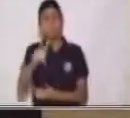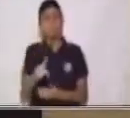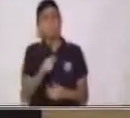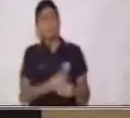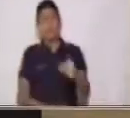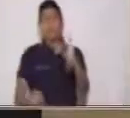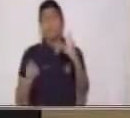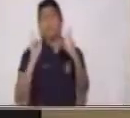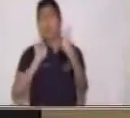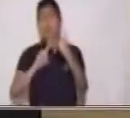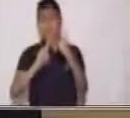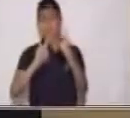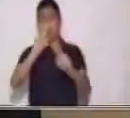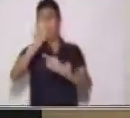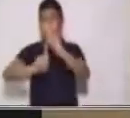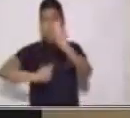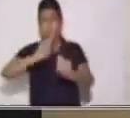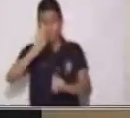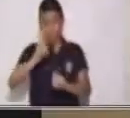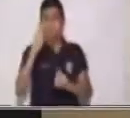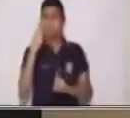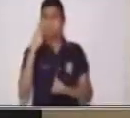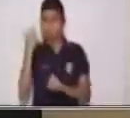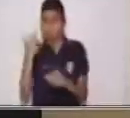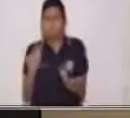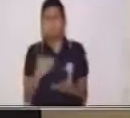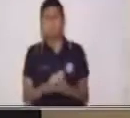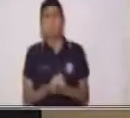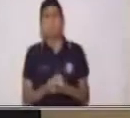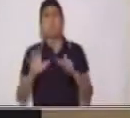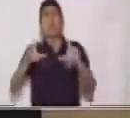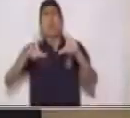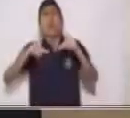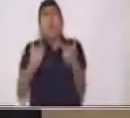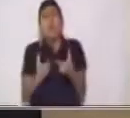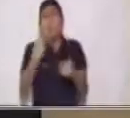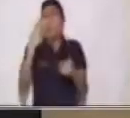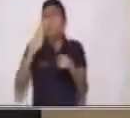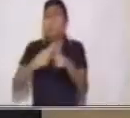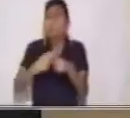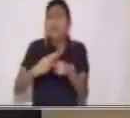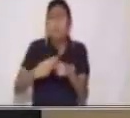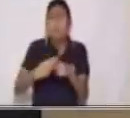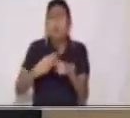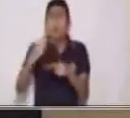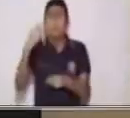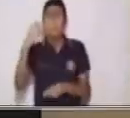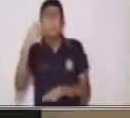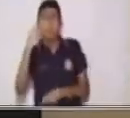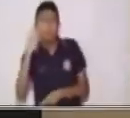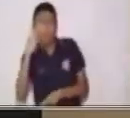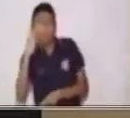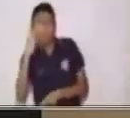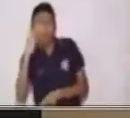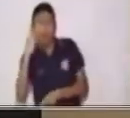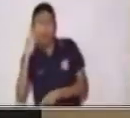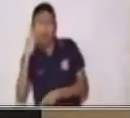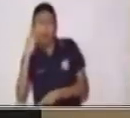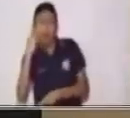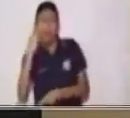tercera pregunta. Vamos a ver qué dice. ¿Cómo se llaman los papás de Ema,